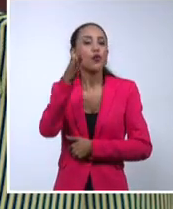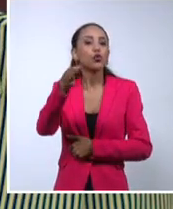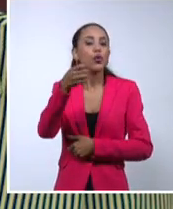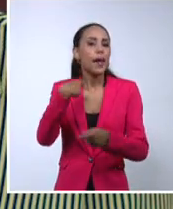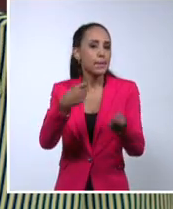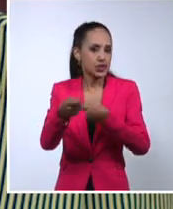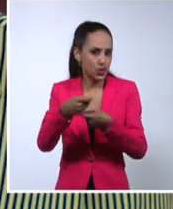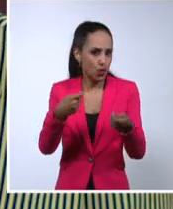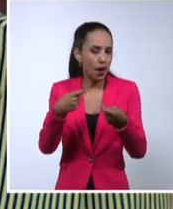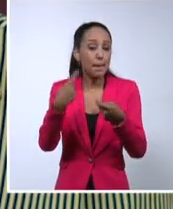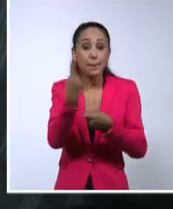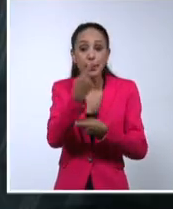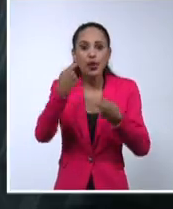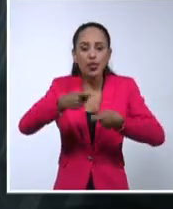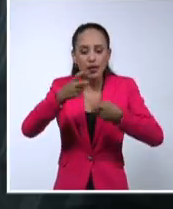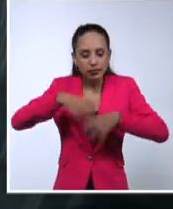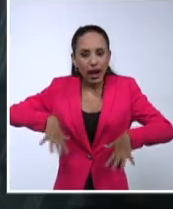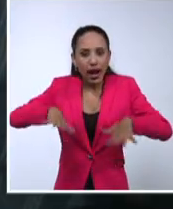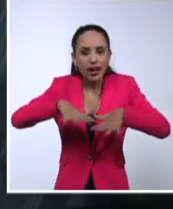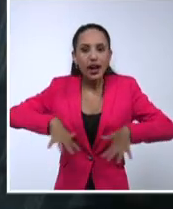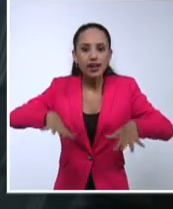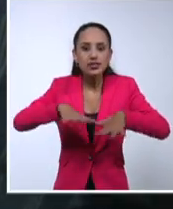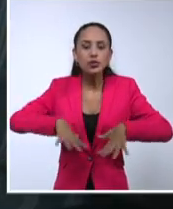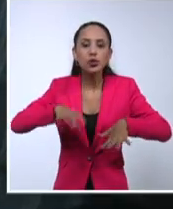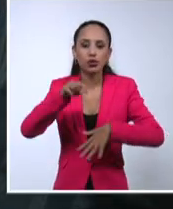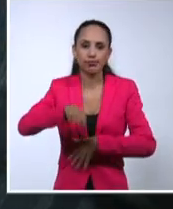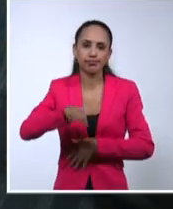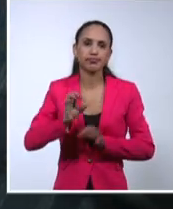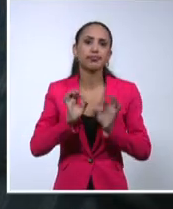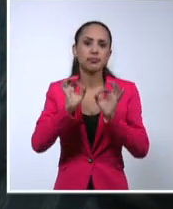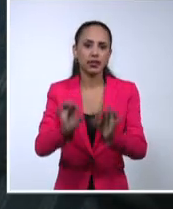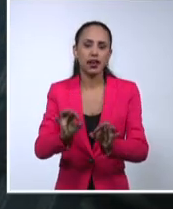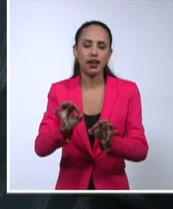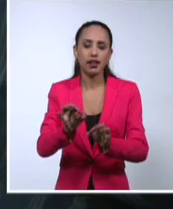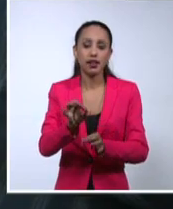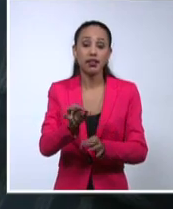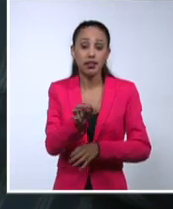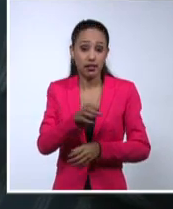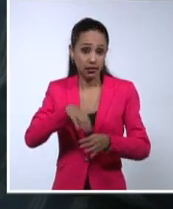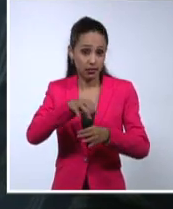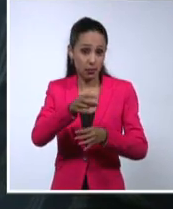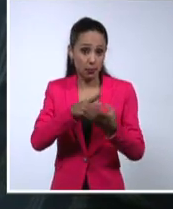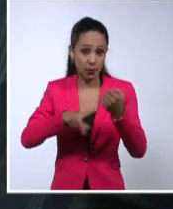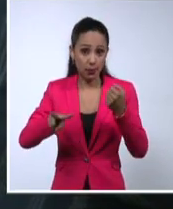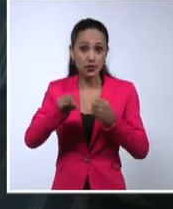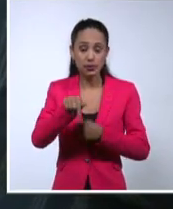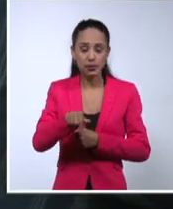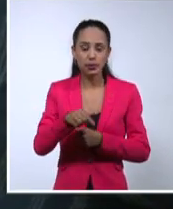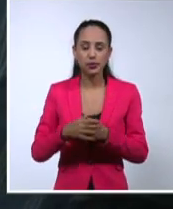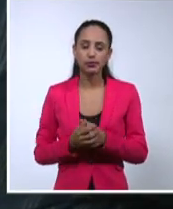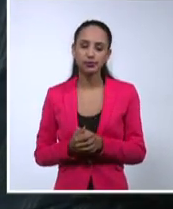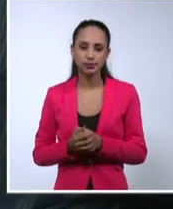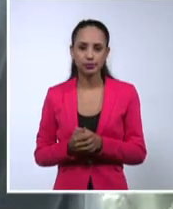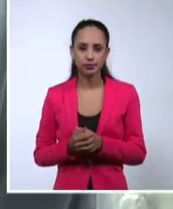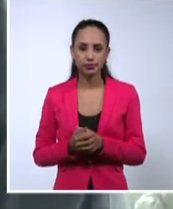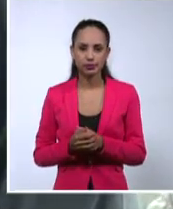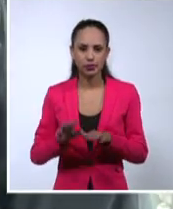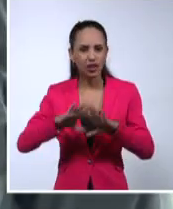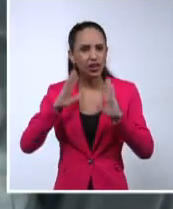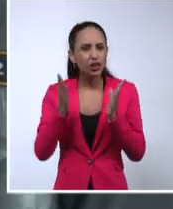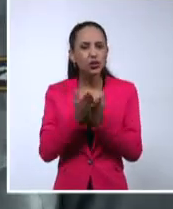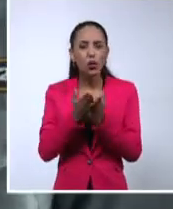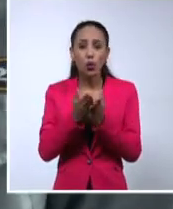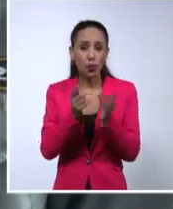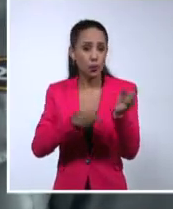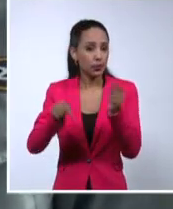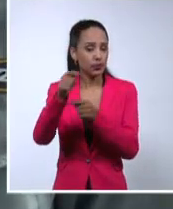reales del territorio y la solución de problemas subjetivos que hoy lastran sectores tan esenciales como la agricultura. Un